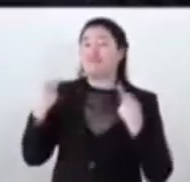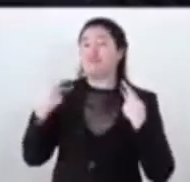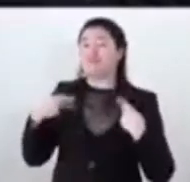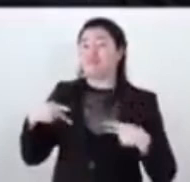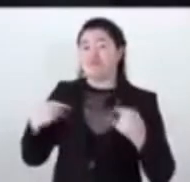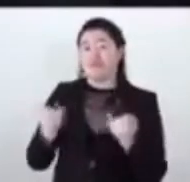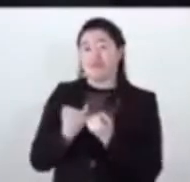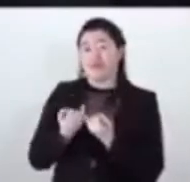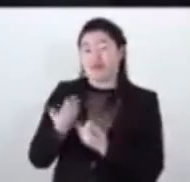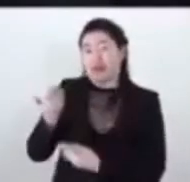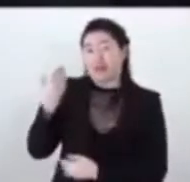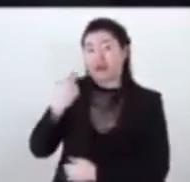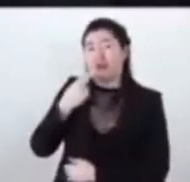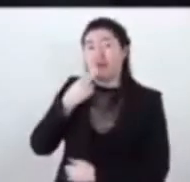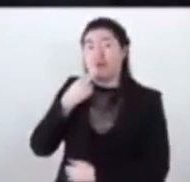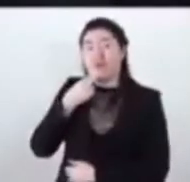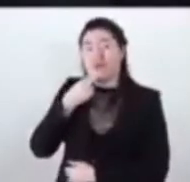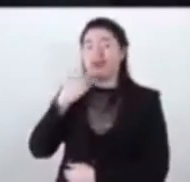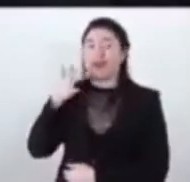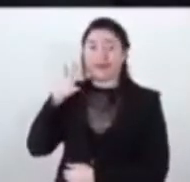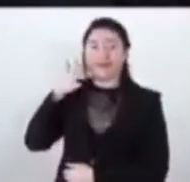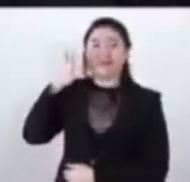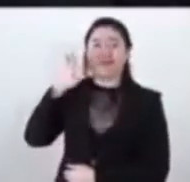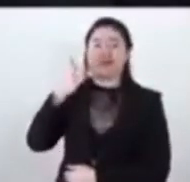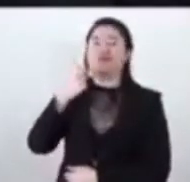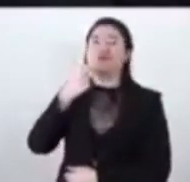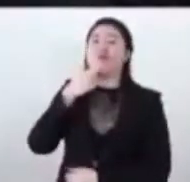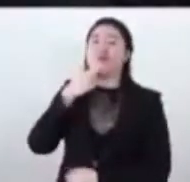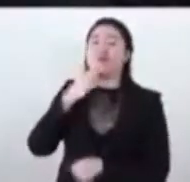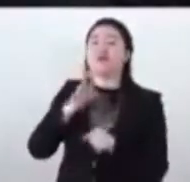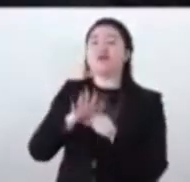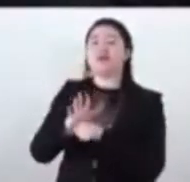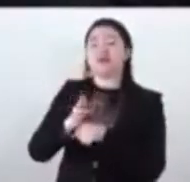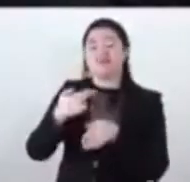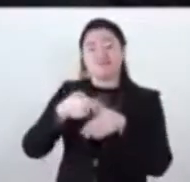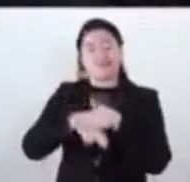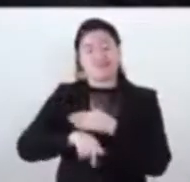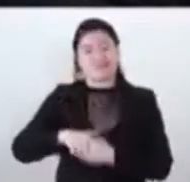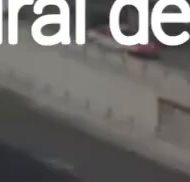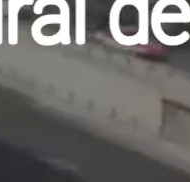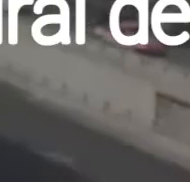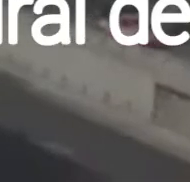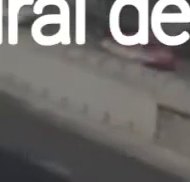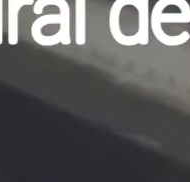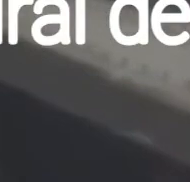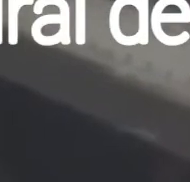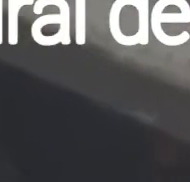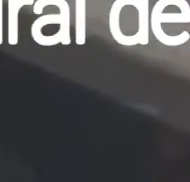usaban y que seguirán usando en su momento la línea 12 del metro.